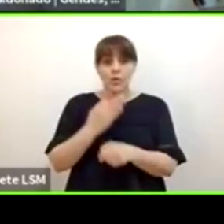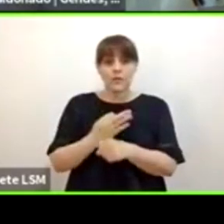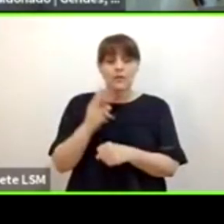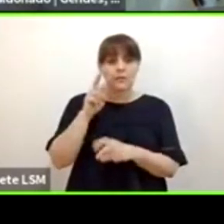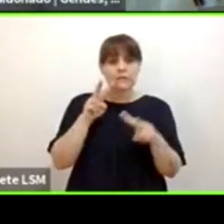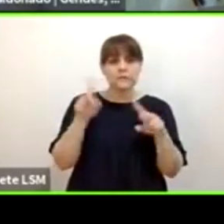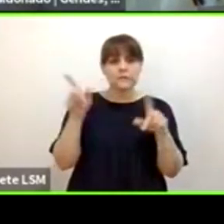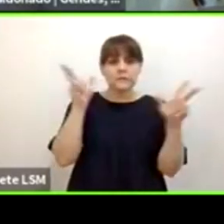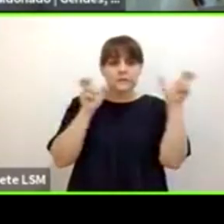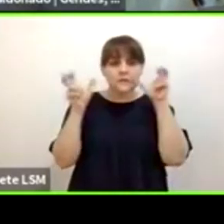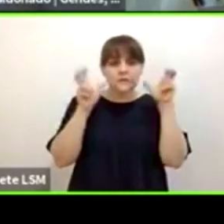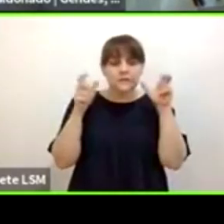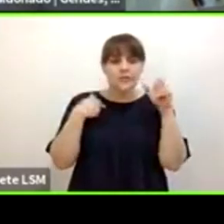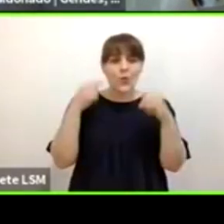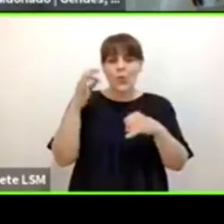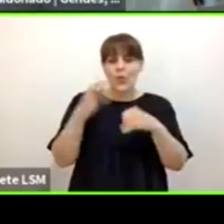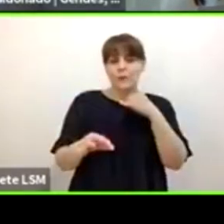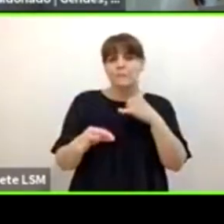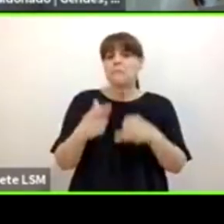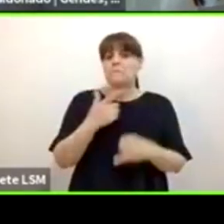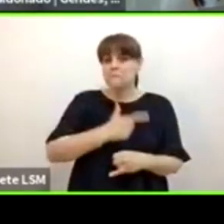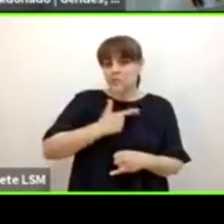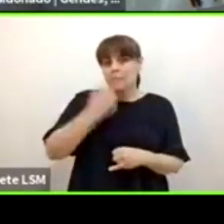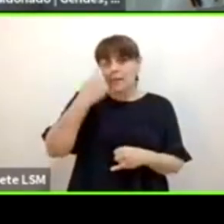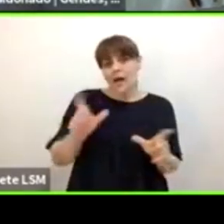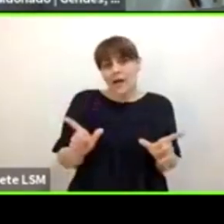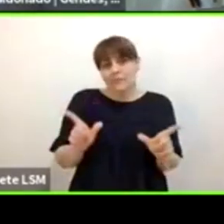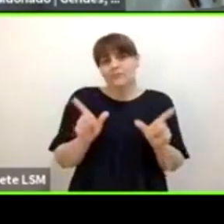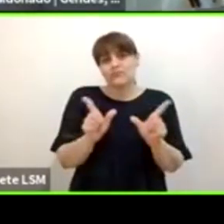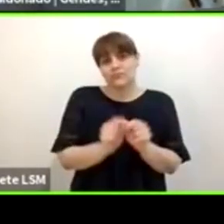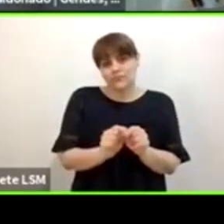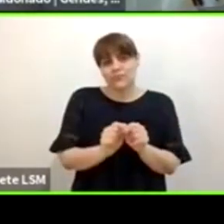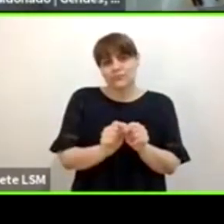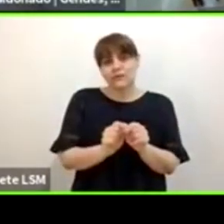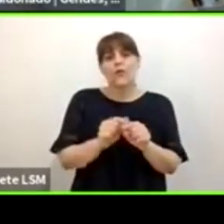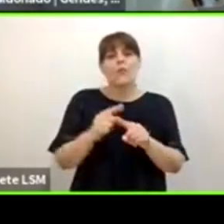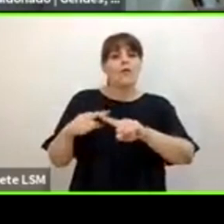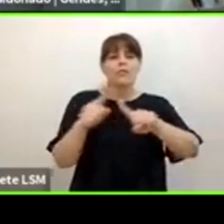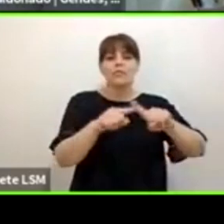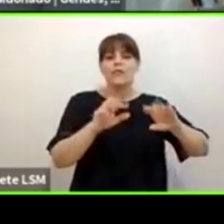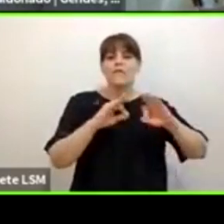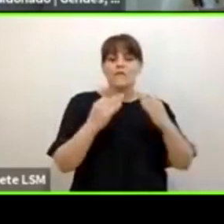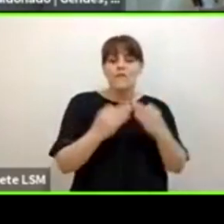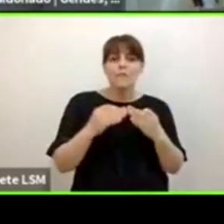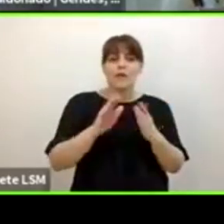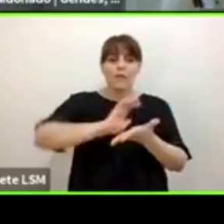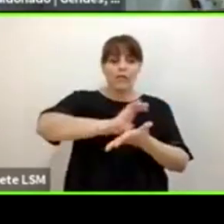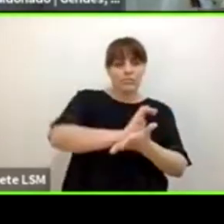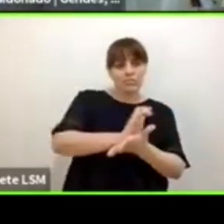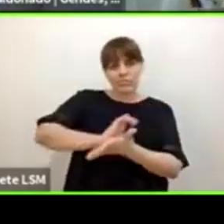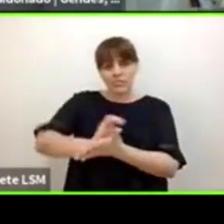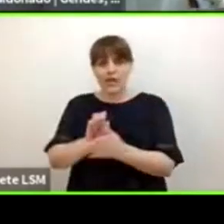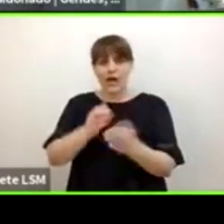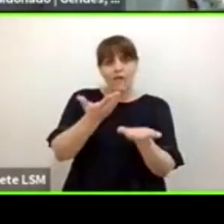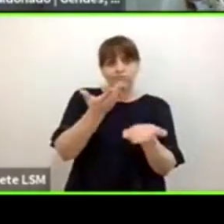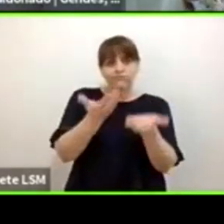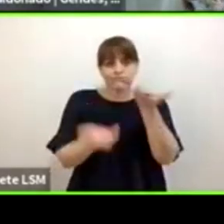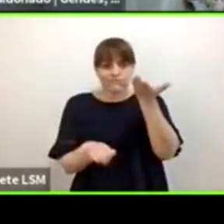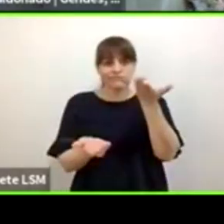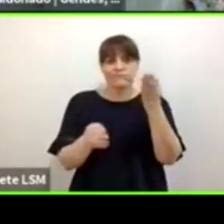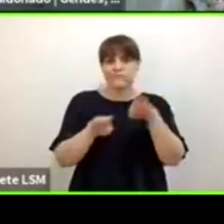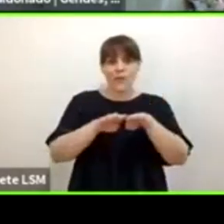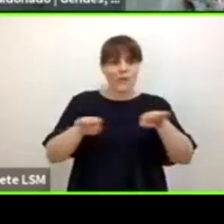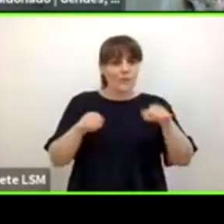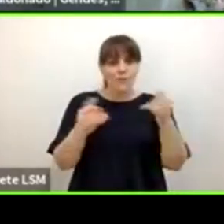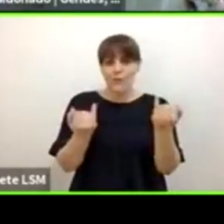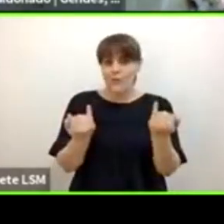poder pues resumir de alguna manera cómo todas las formas de discriminación la desigualdad de lo que hablaba Mónica lo que hablaba